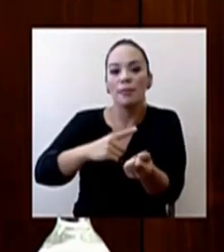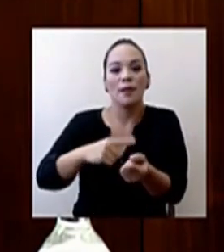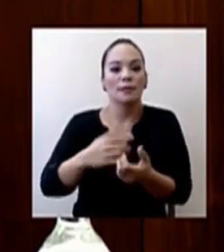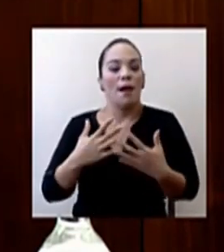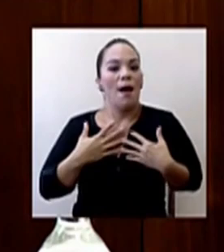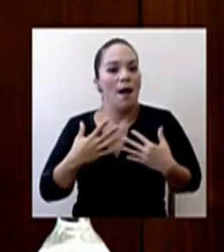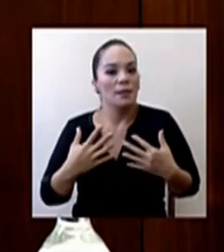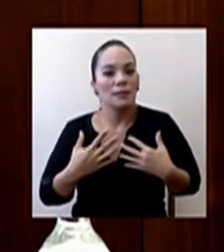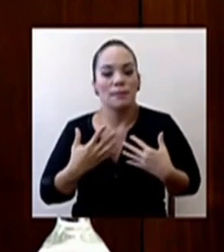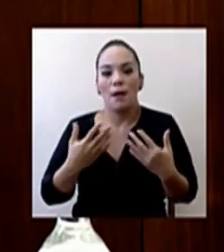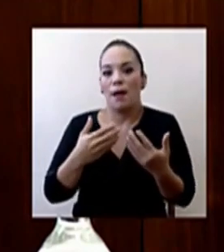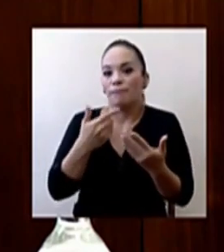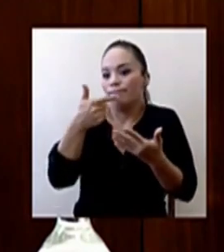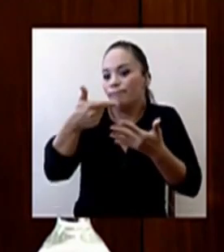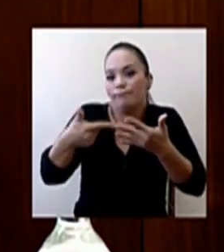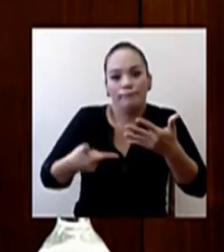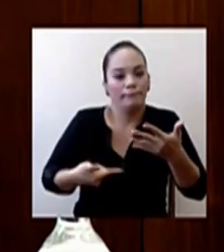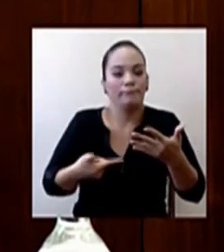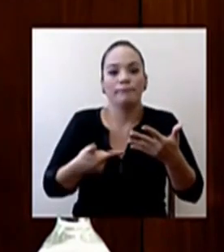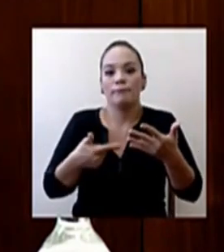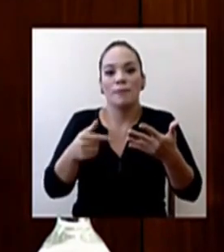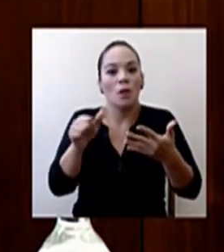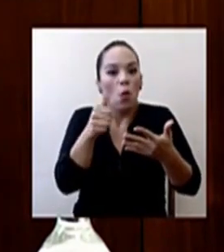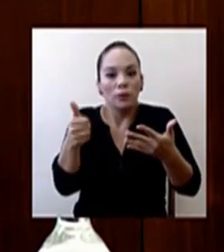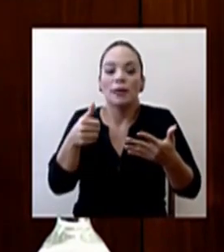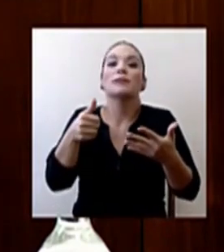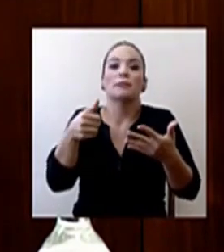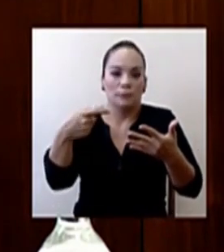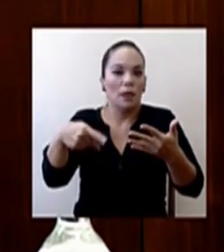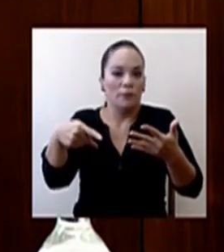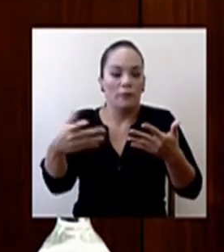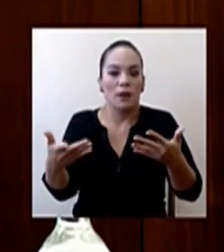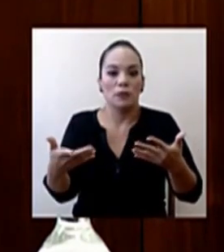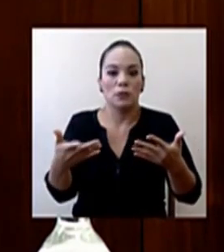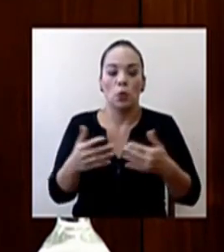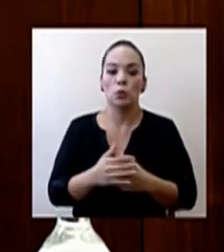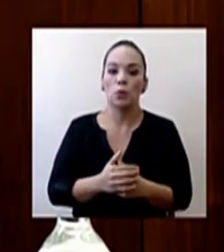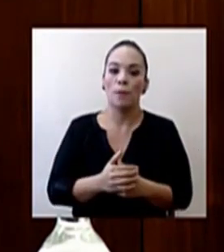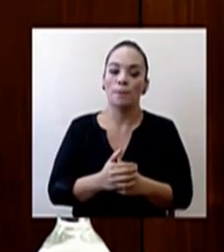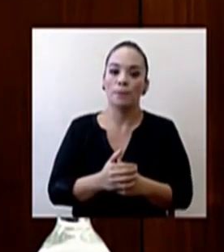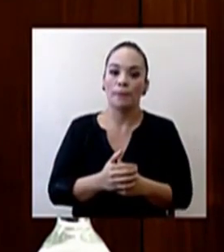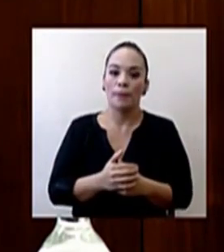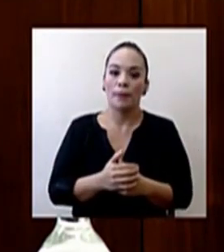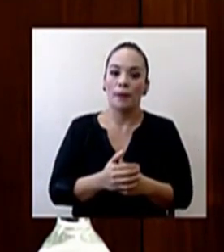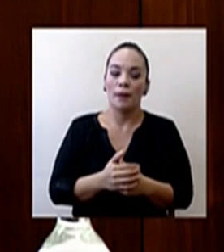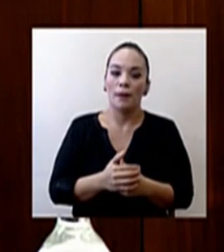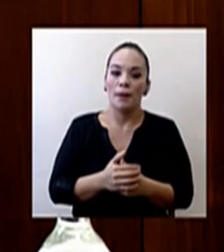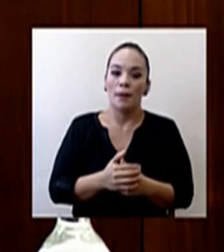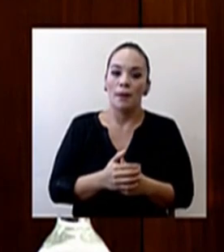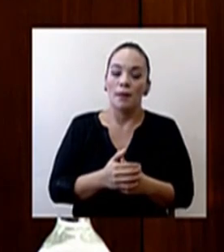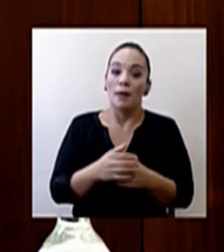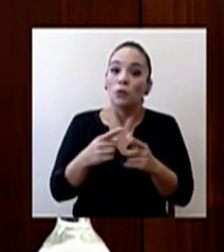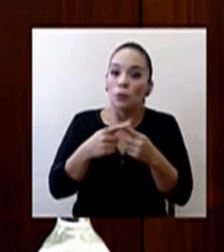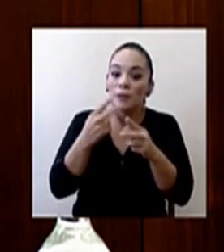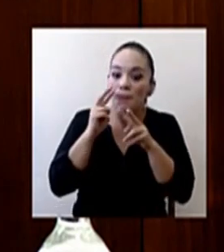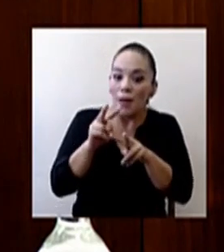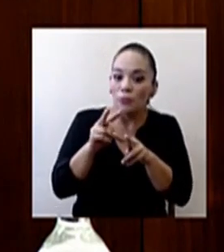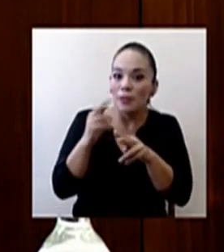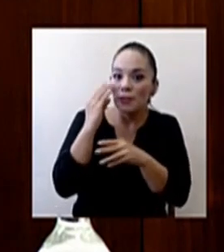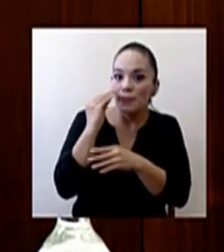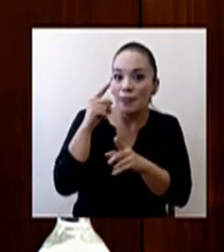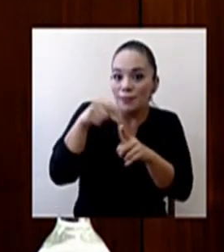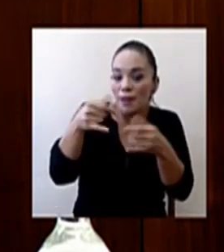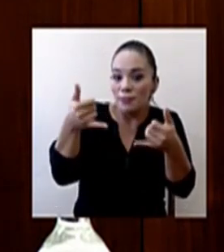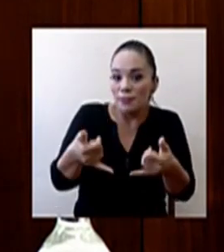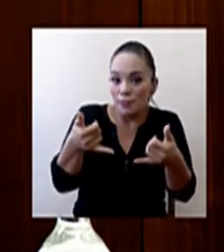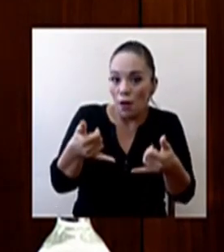asma y otras que son factores de riesgo. O veamos cómo en la experiencia que hemos tenido hasta ahora,